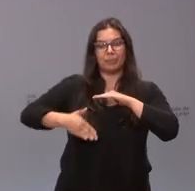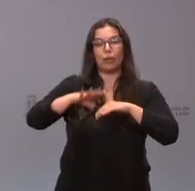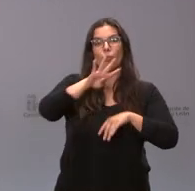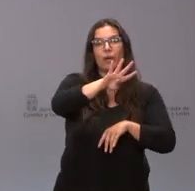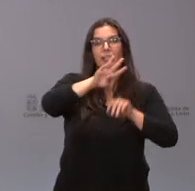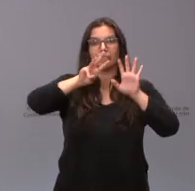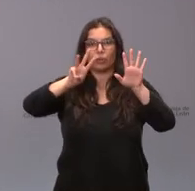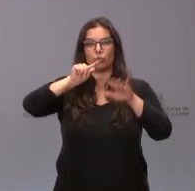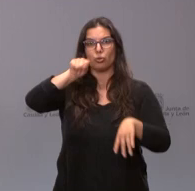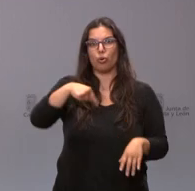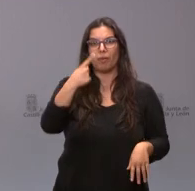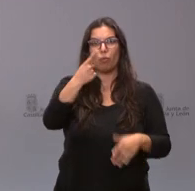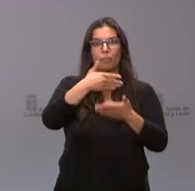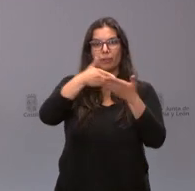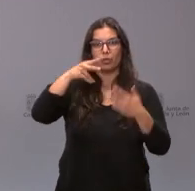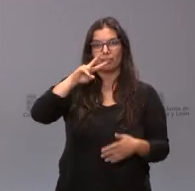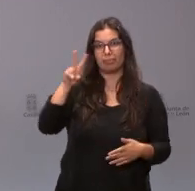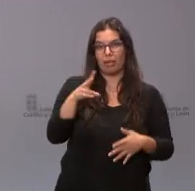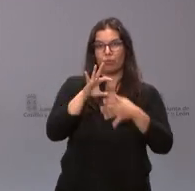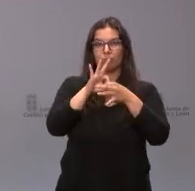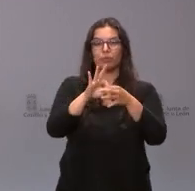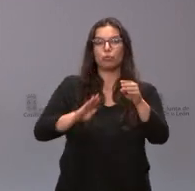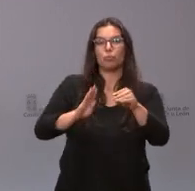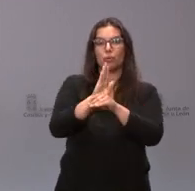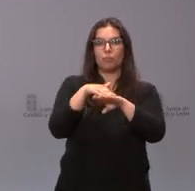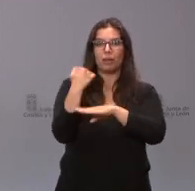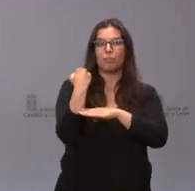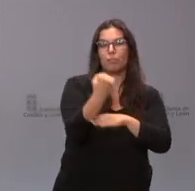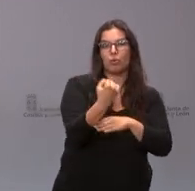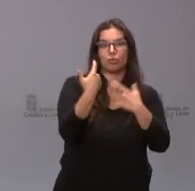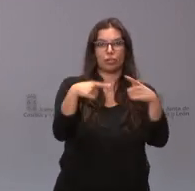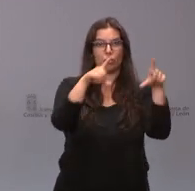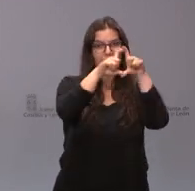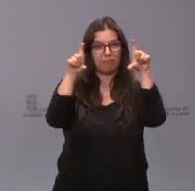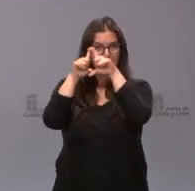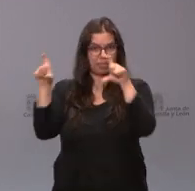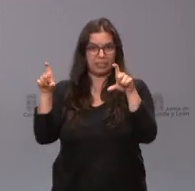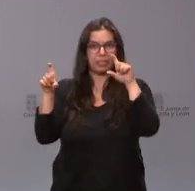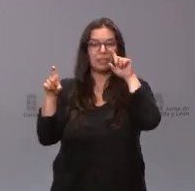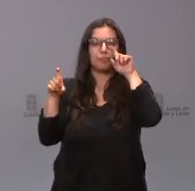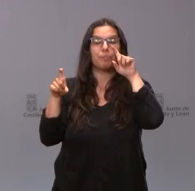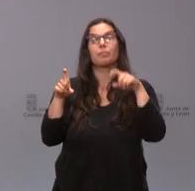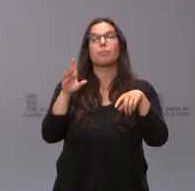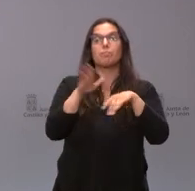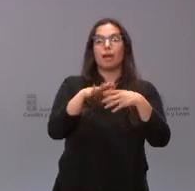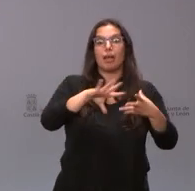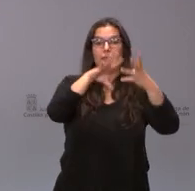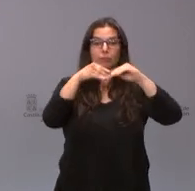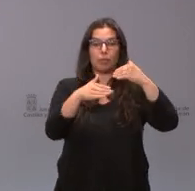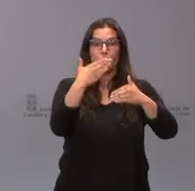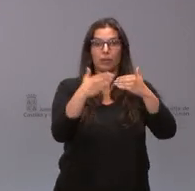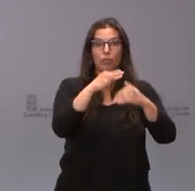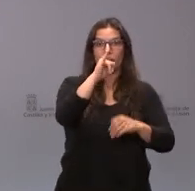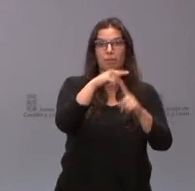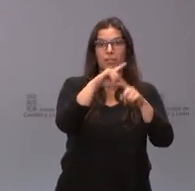,1 millones de euros para subvenciones de apoyo al sector empresarial, tanto de modernización en I+, de